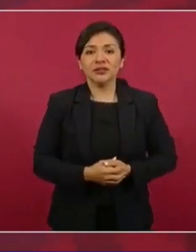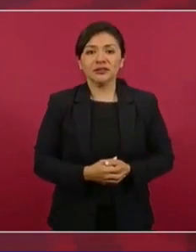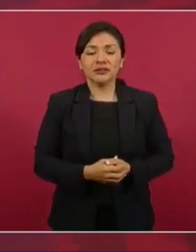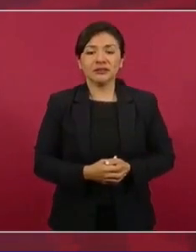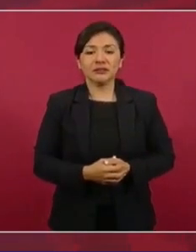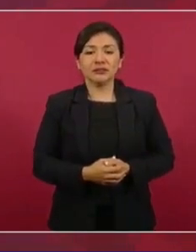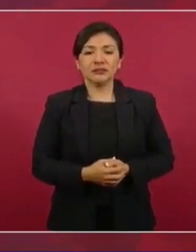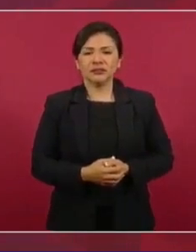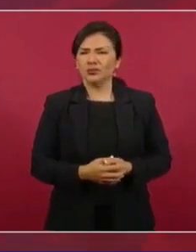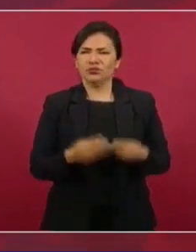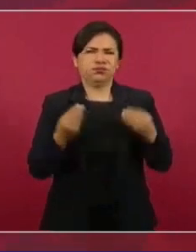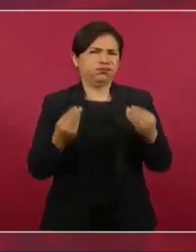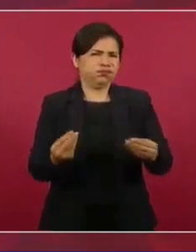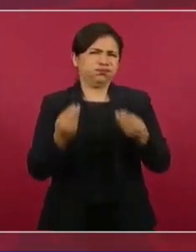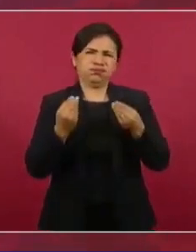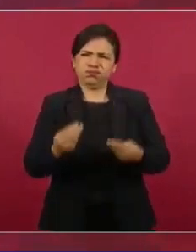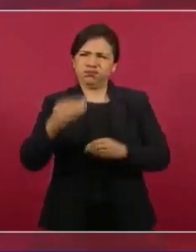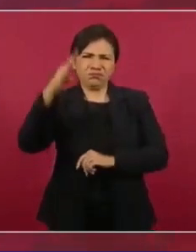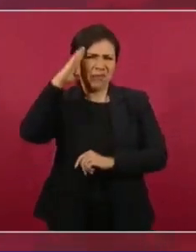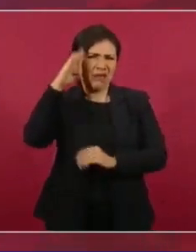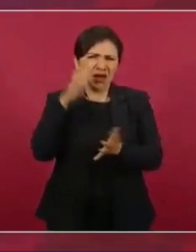son muchísimos,